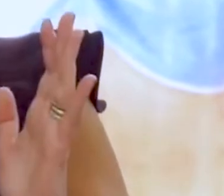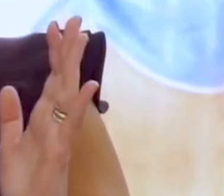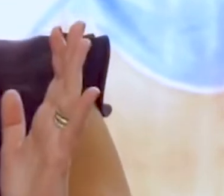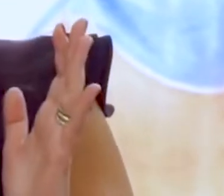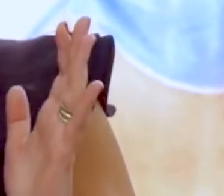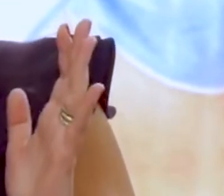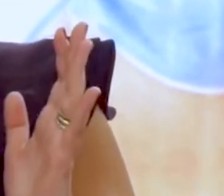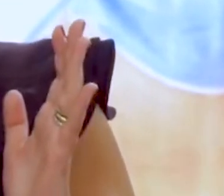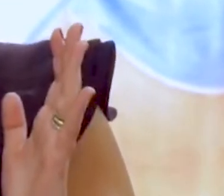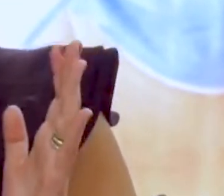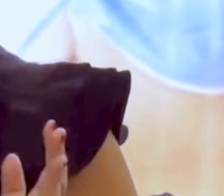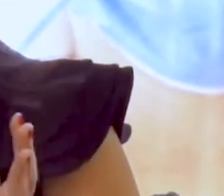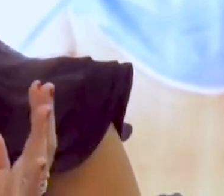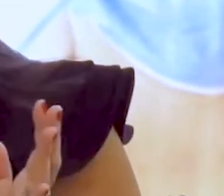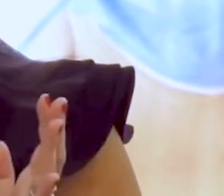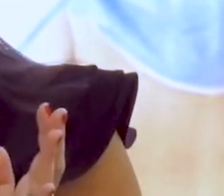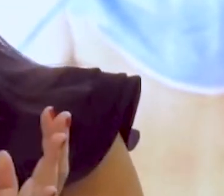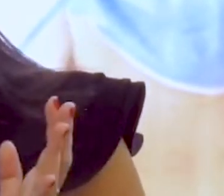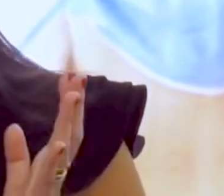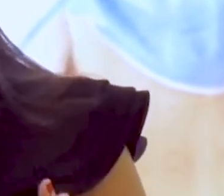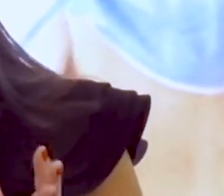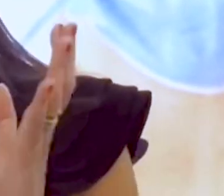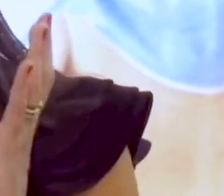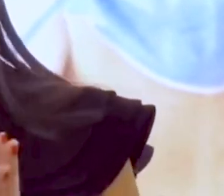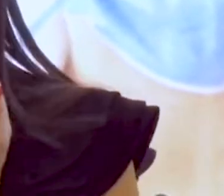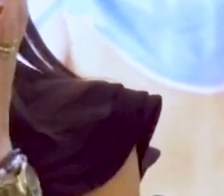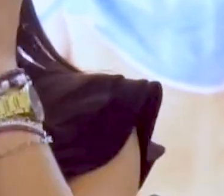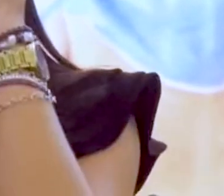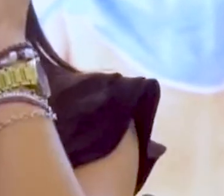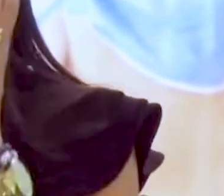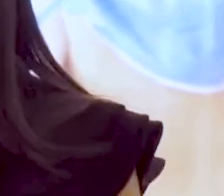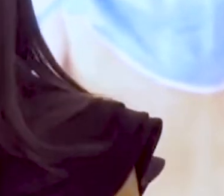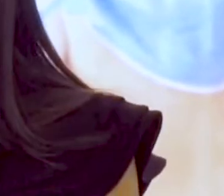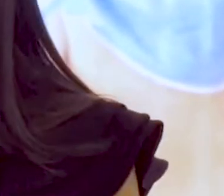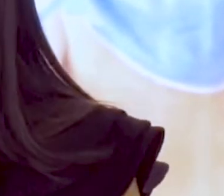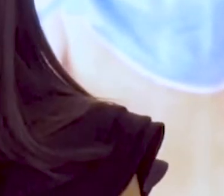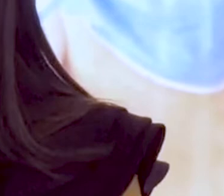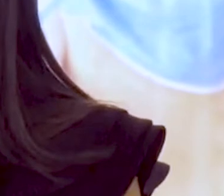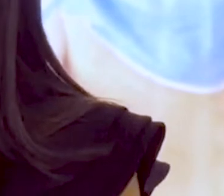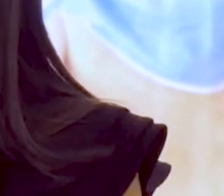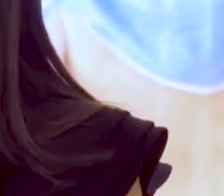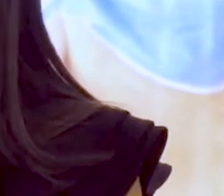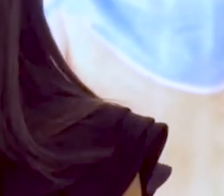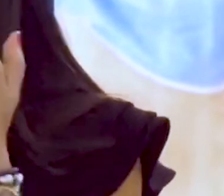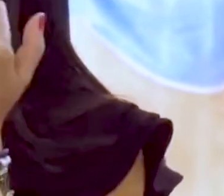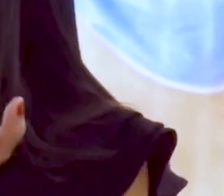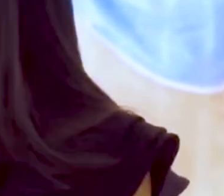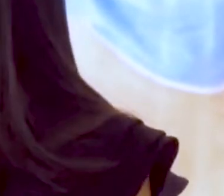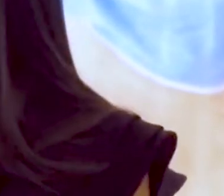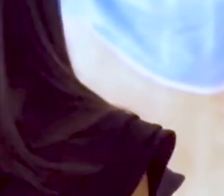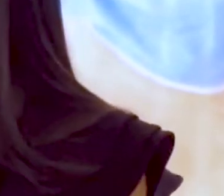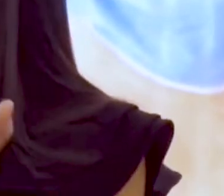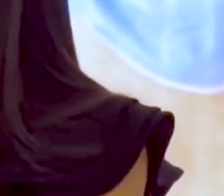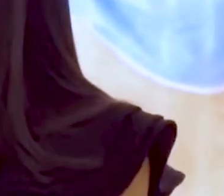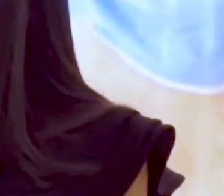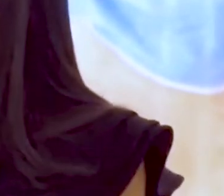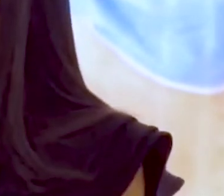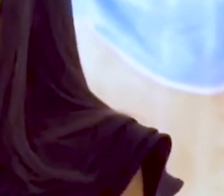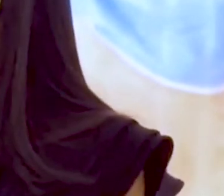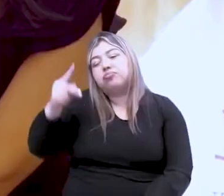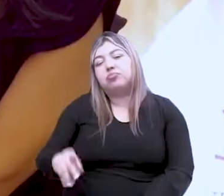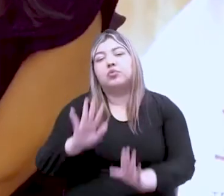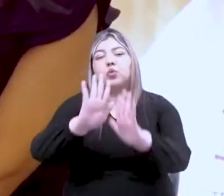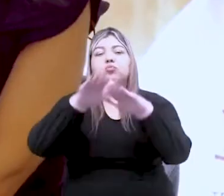tiene que hacer cosas distintas. Y cosas distintas es respetar la historia de cada escuela, pero entender dónde estamos mal y qué